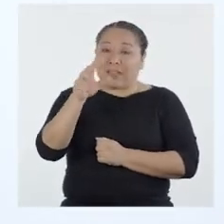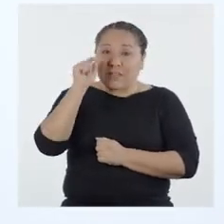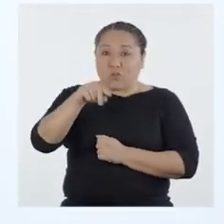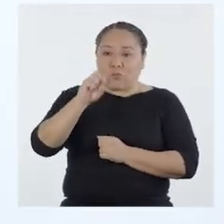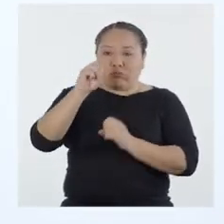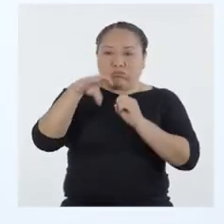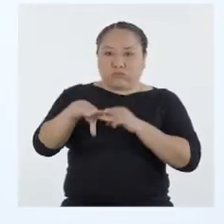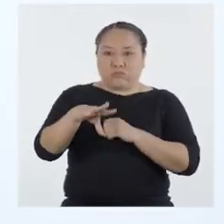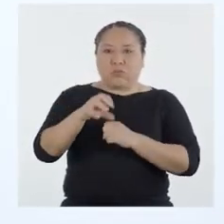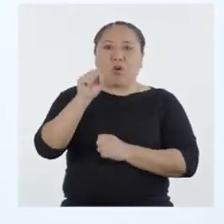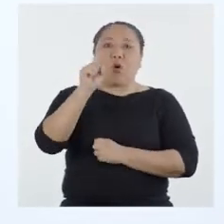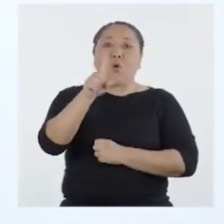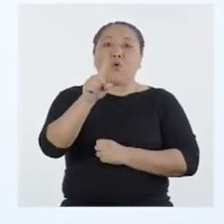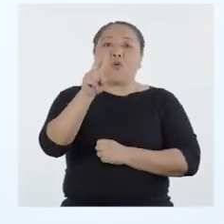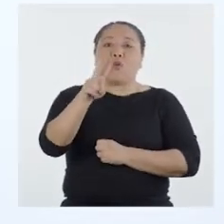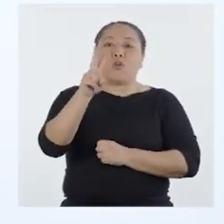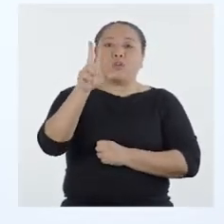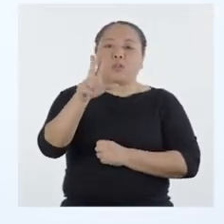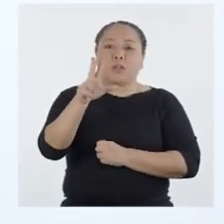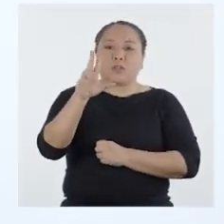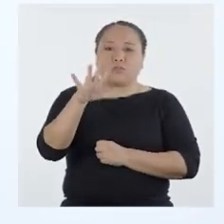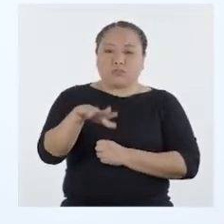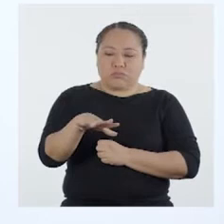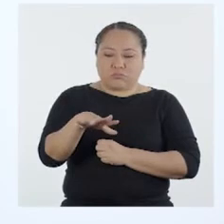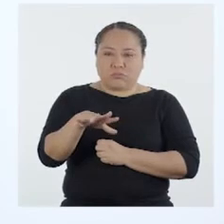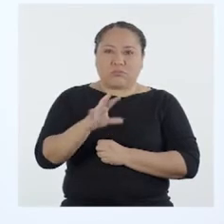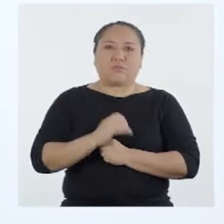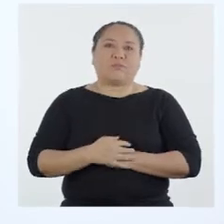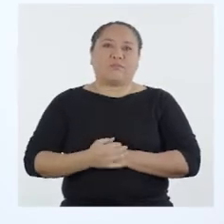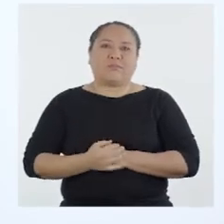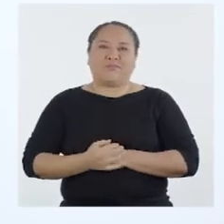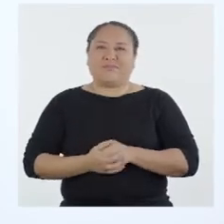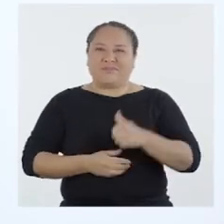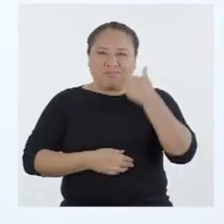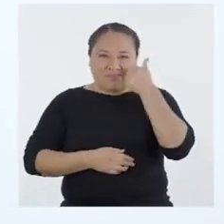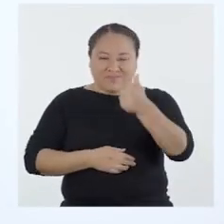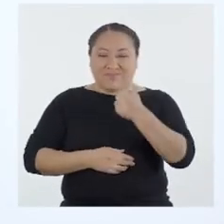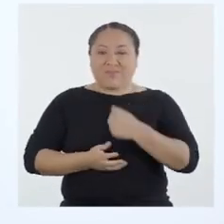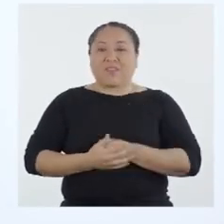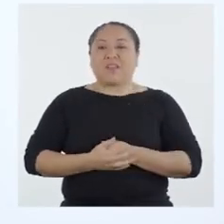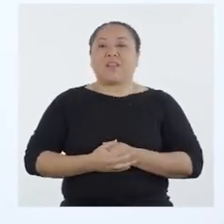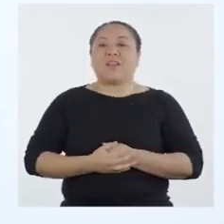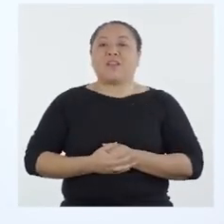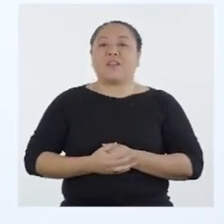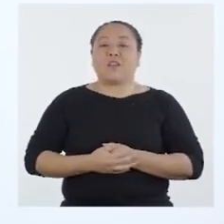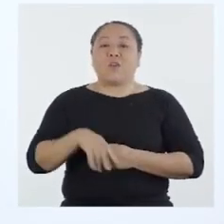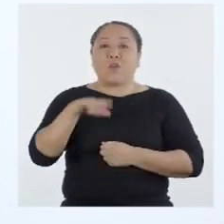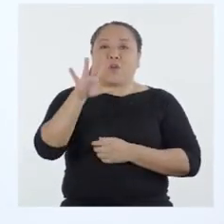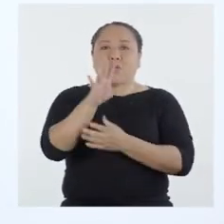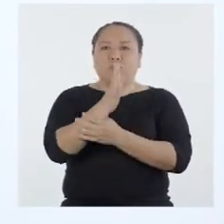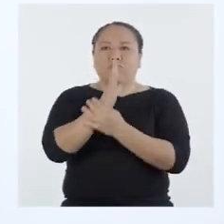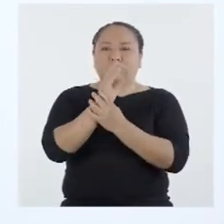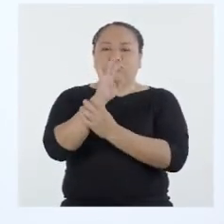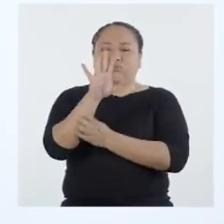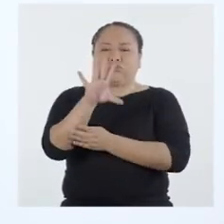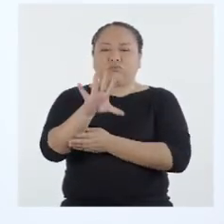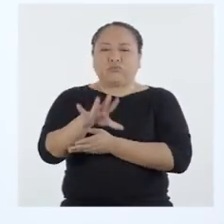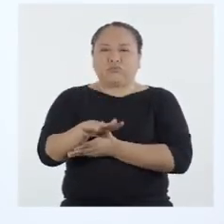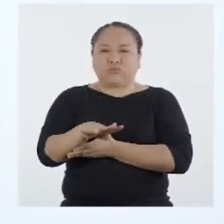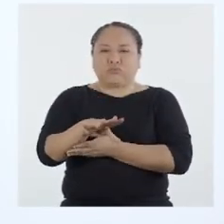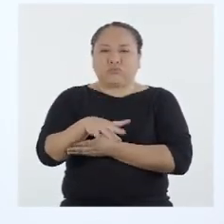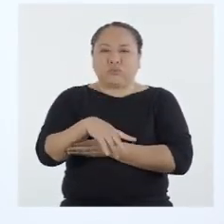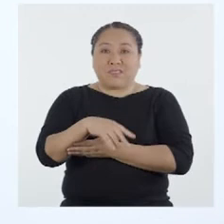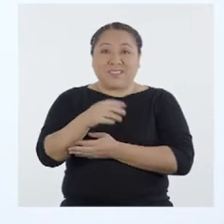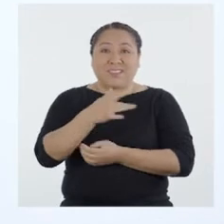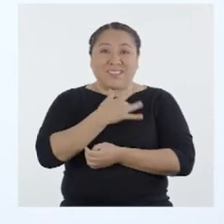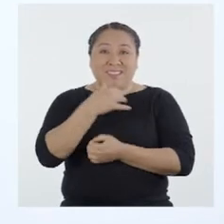vas a dejar el limón. Uno, dos, tres. Eso es. Fíjate cómo tus músculos se relajan.